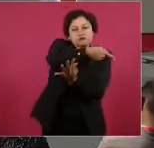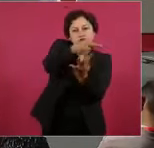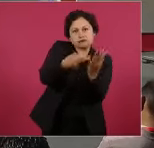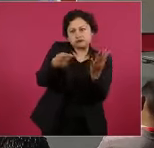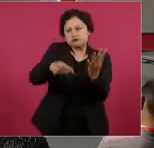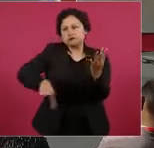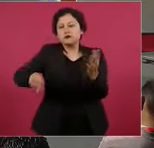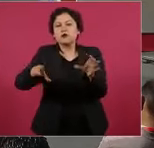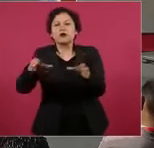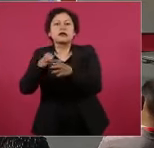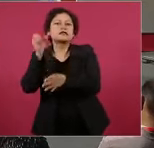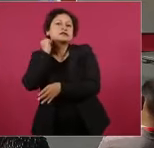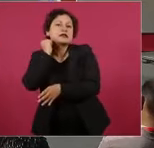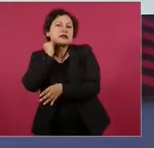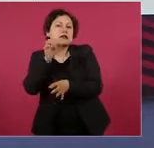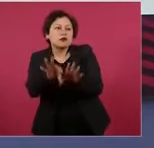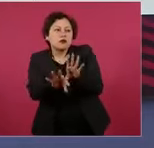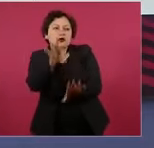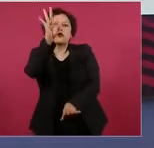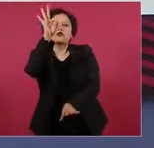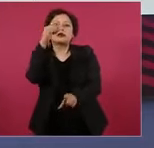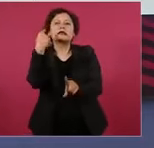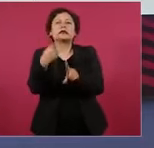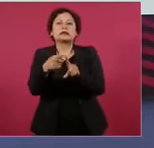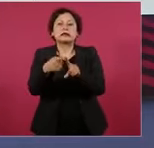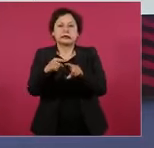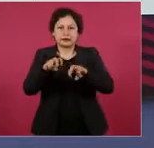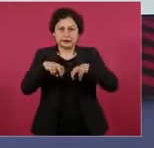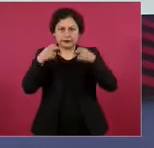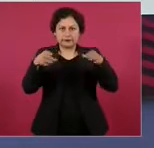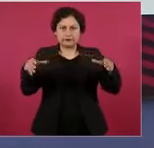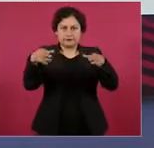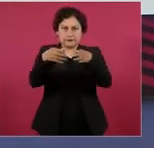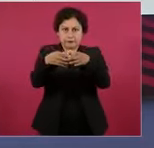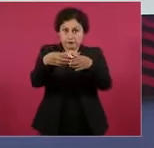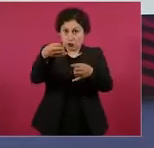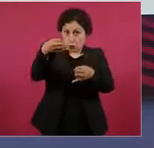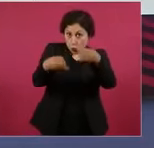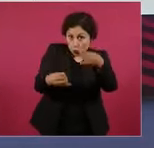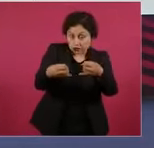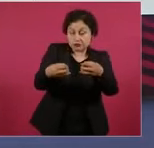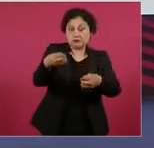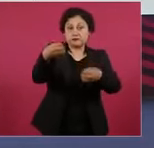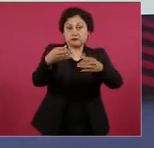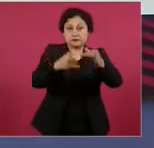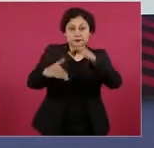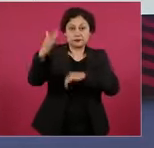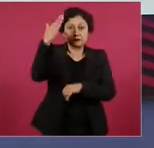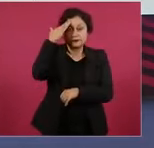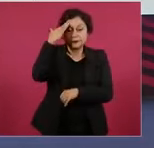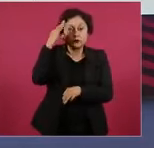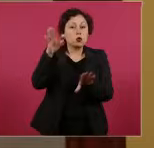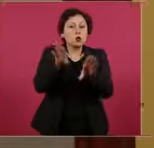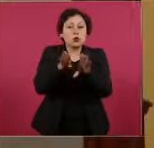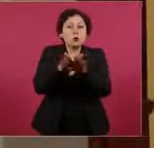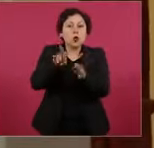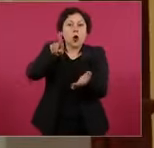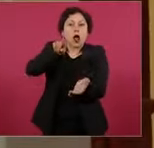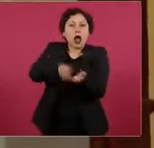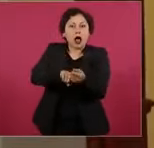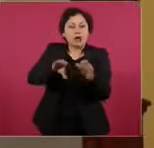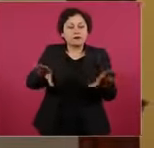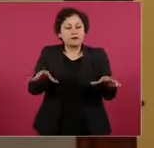caso de los jueces y los magistrados, estos son seleccionados mediante un proceso cerrado